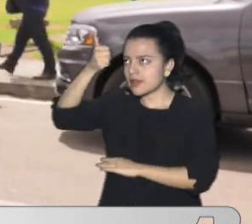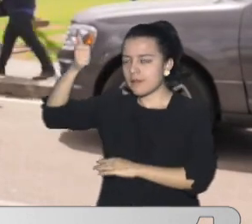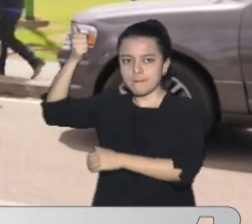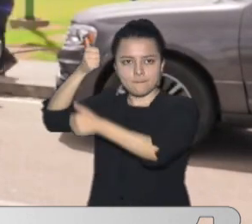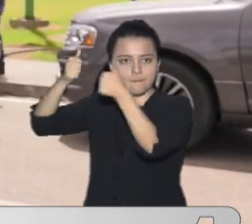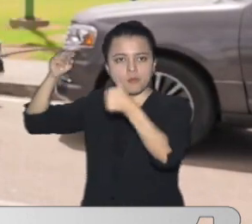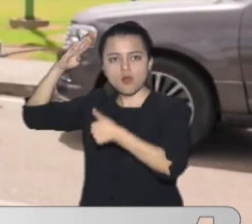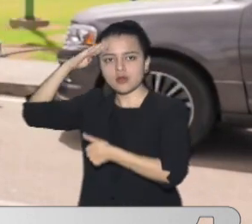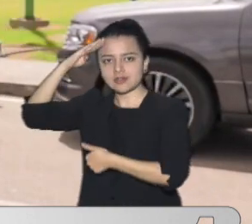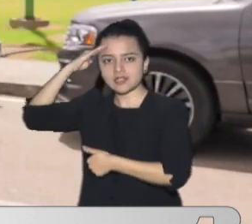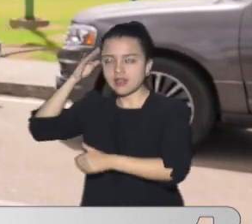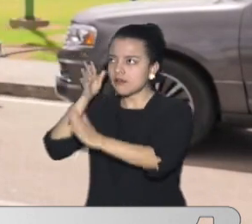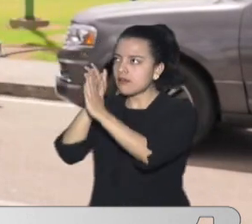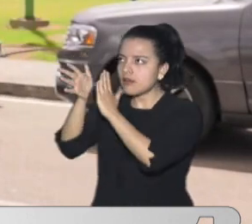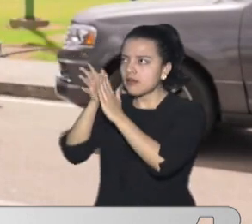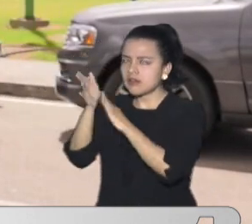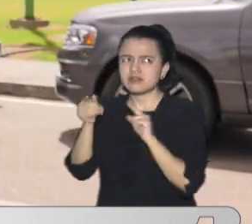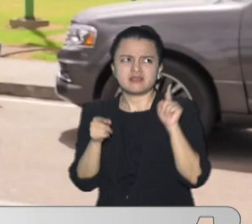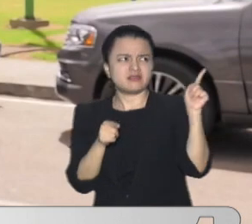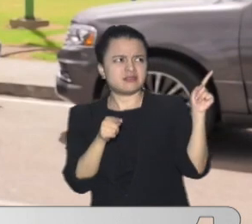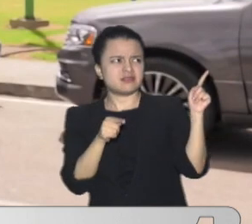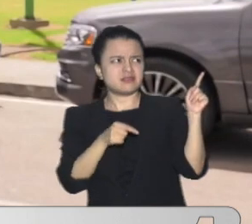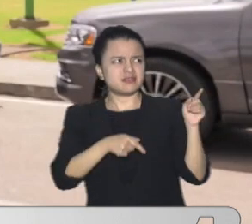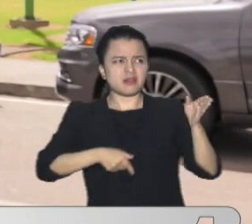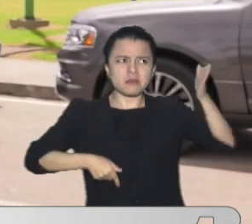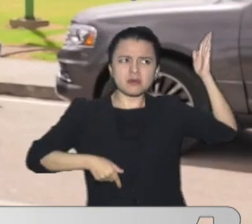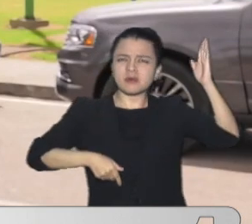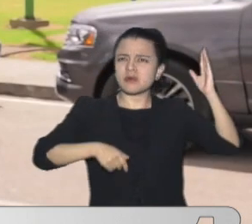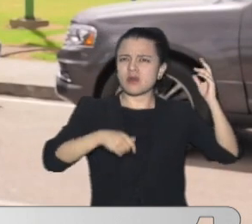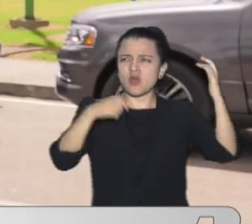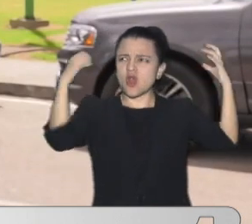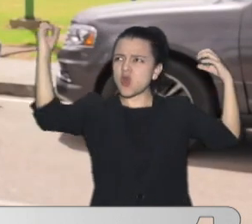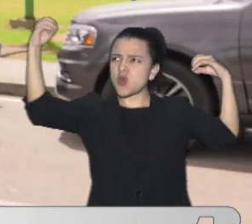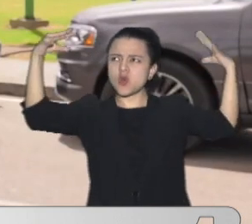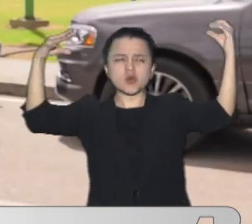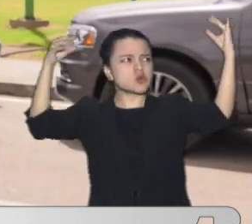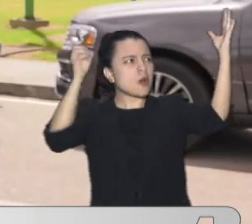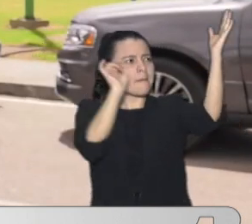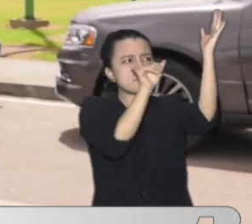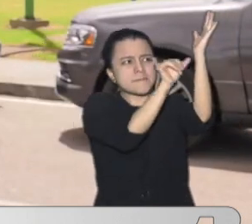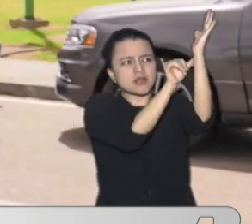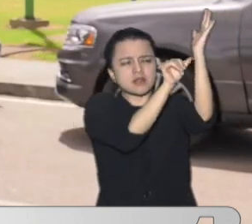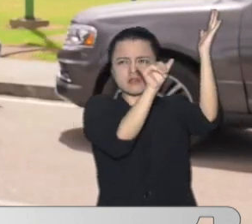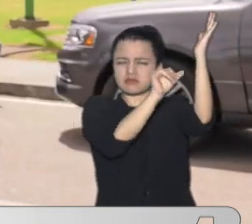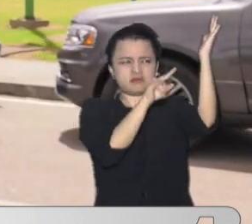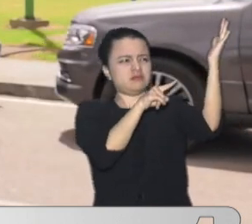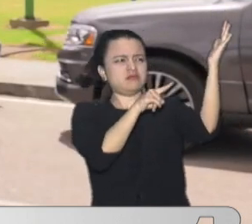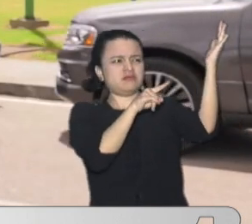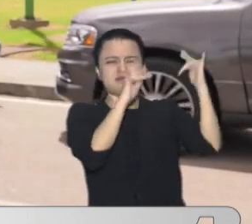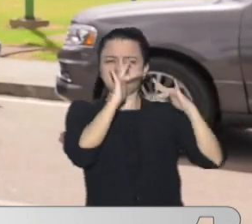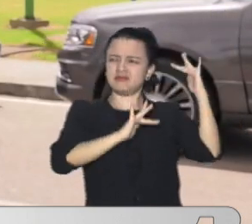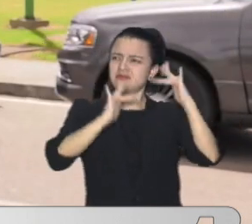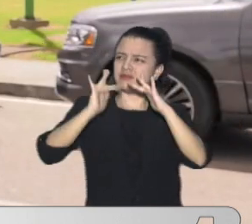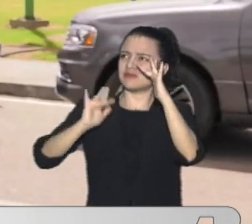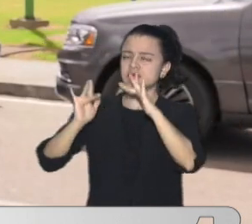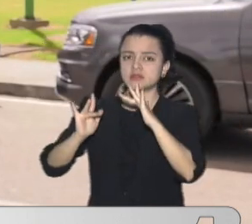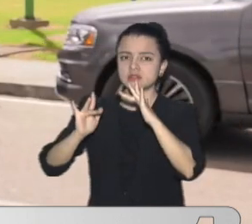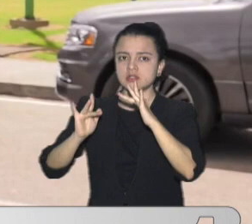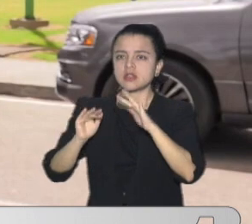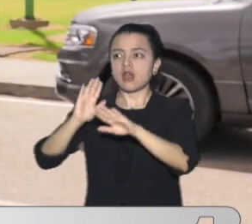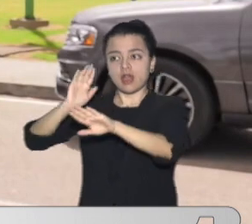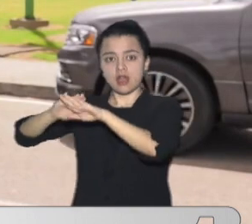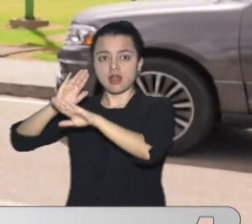Sospechosos En sus barrios En sus calles Que sea necesario Verificar por parte De nosotros